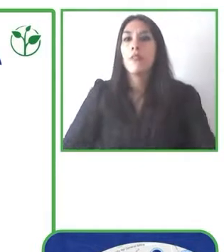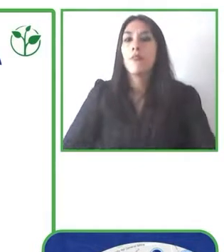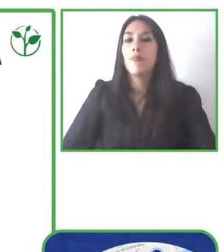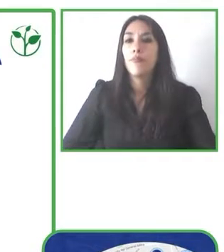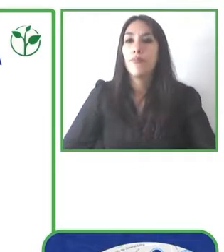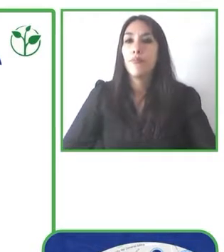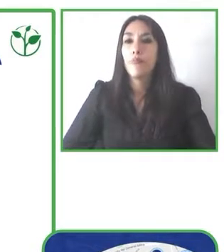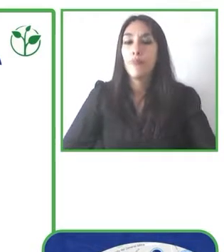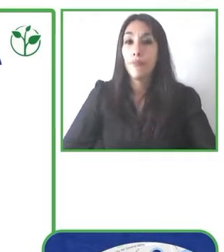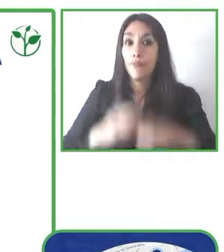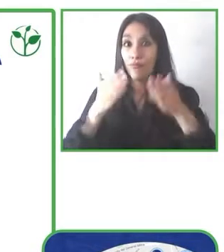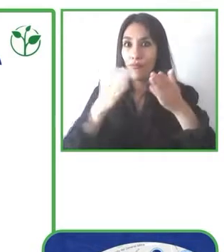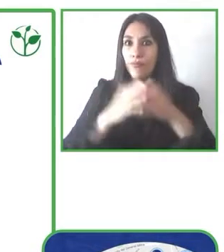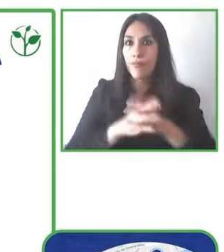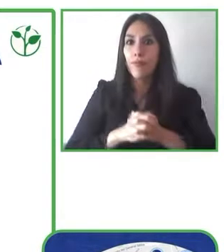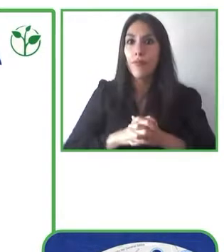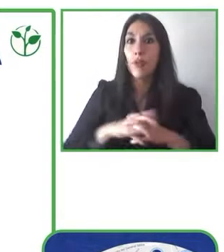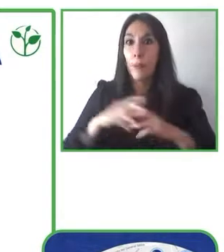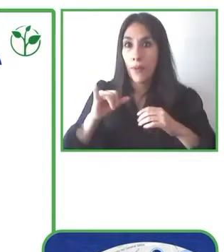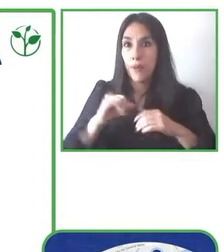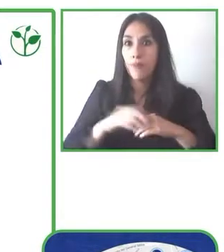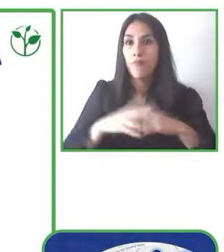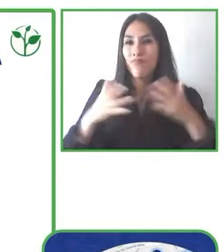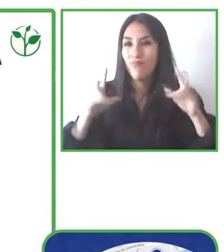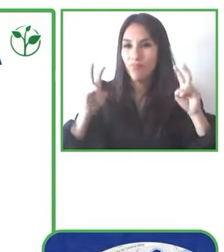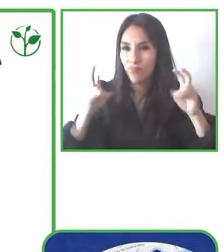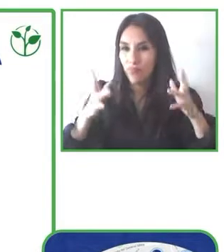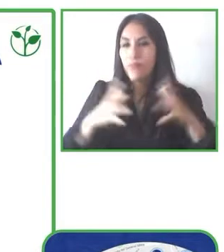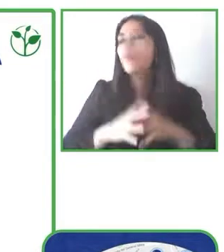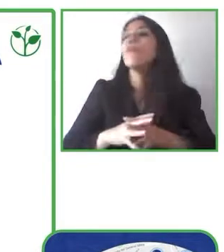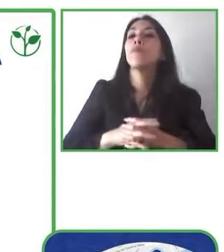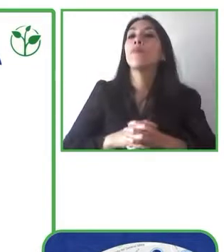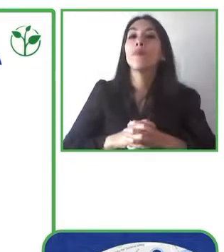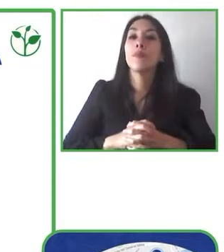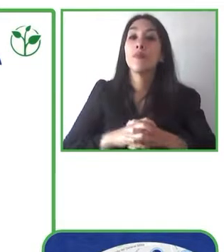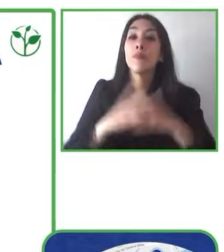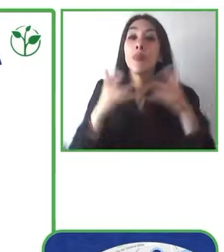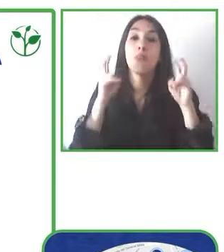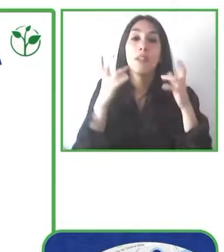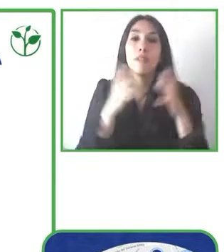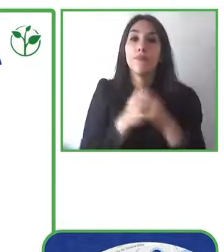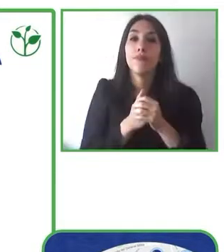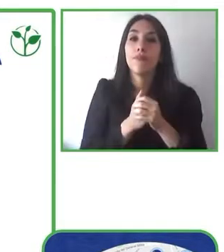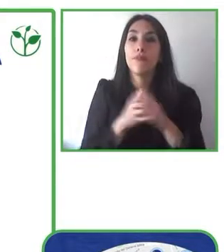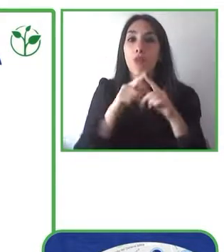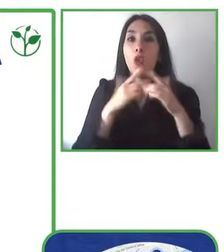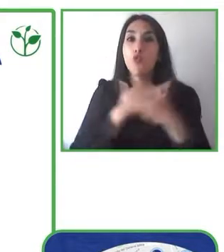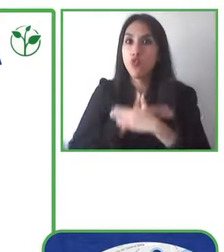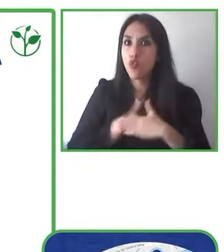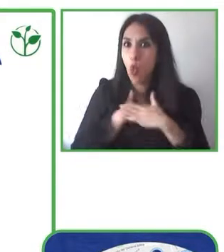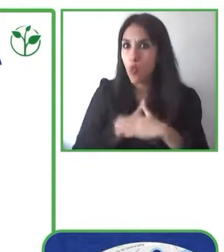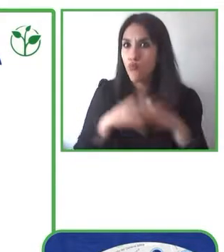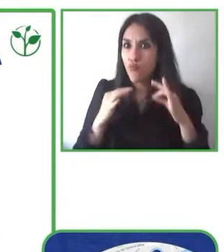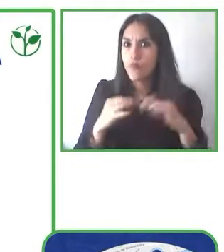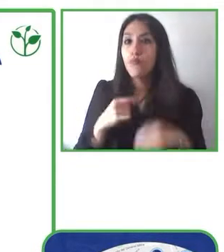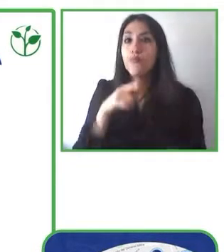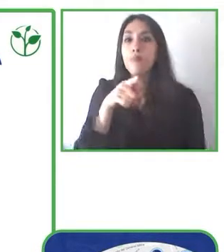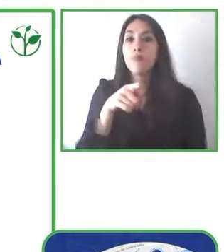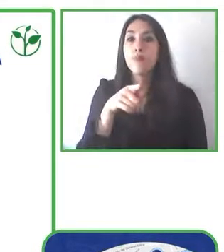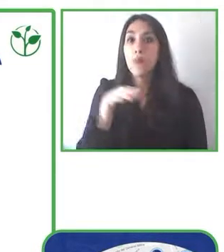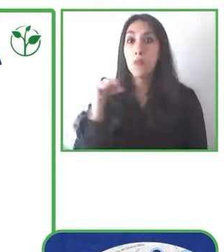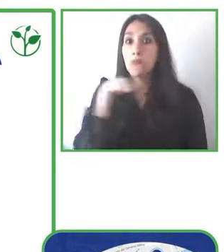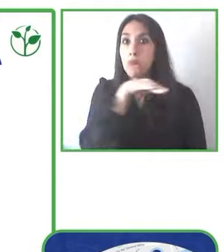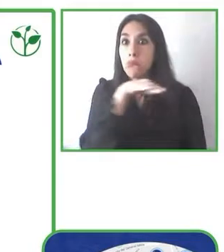la necesidad, por parte de los ayuntamientos, los destinos turísticos, de tener que gestionar toda esta problemática para mejorar